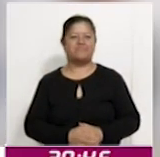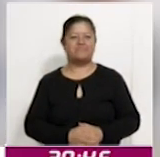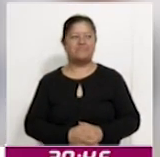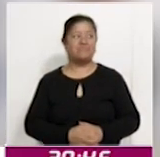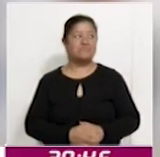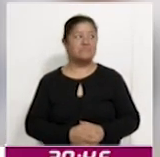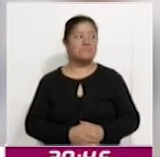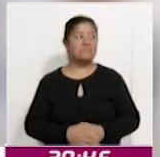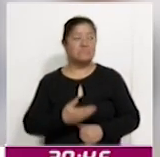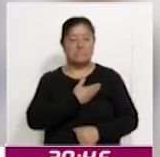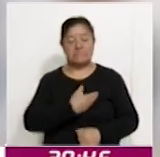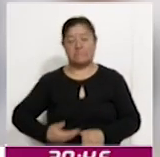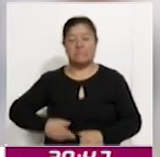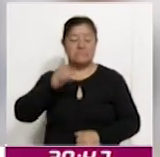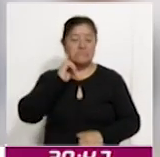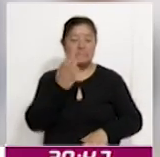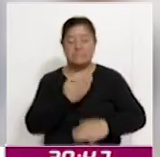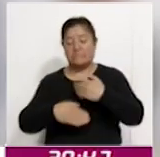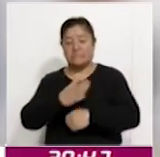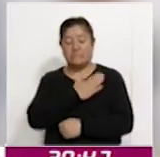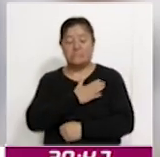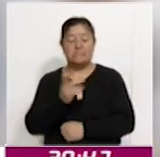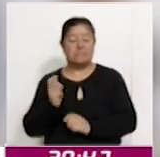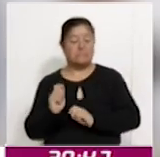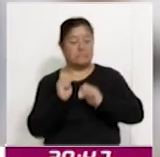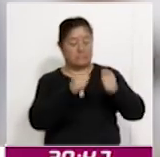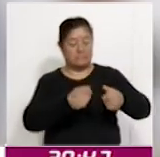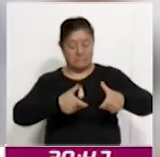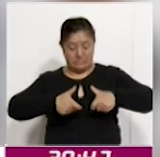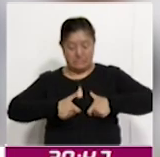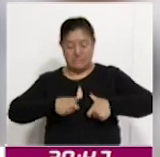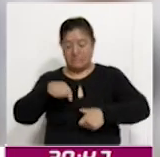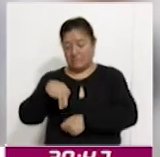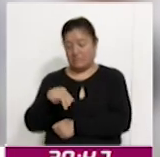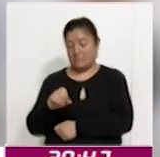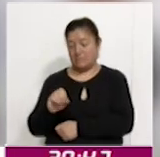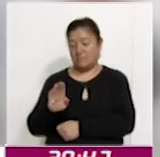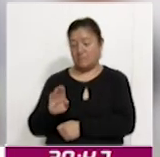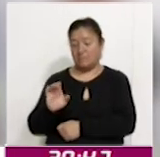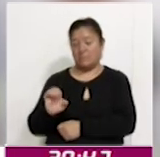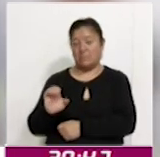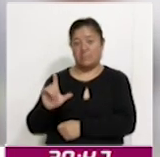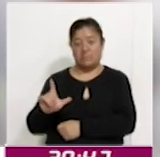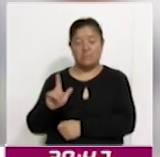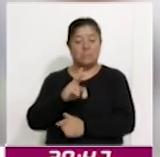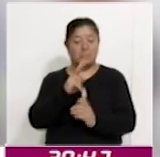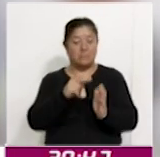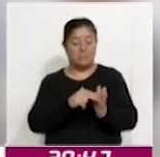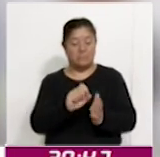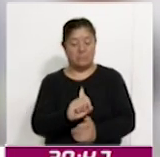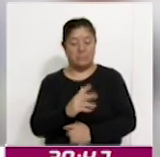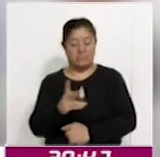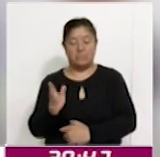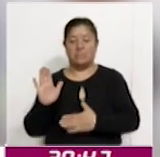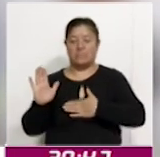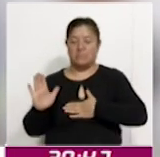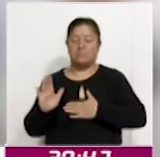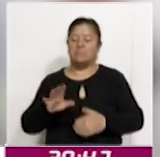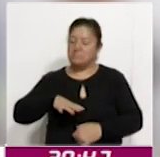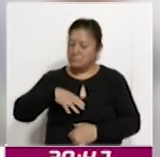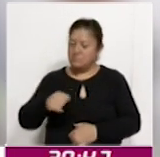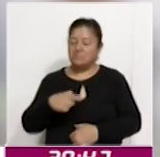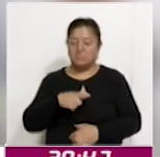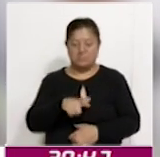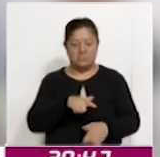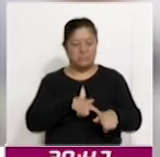La presidenta Claudia Sheinbaum recibió la medalla del Nobel Sustainable Trust 2024 por su compromiso y esfuerzo con iniciativas a